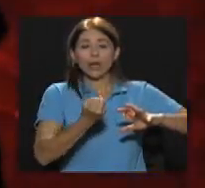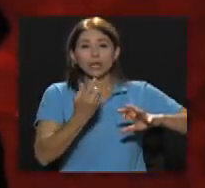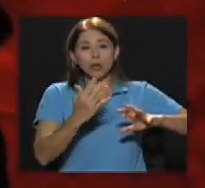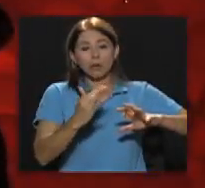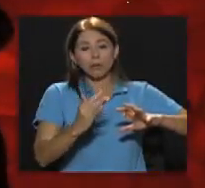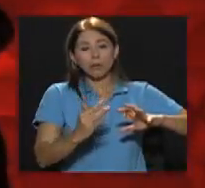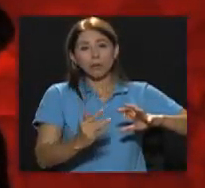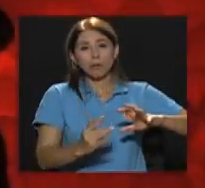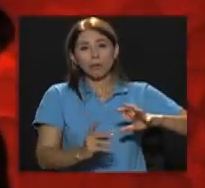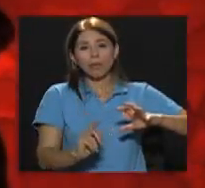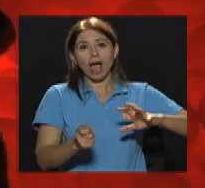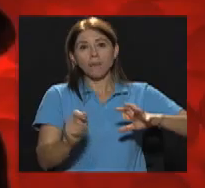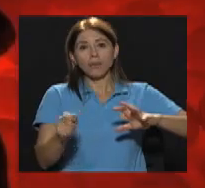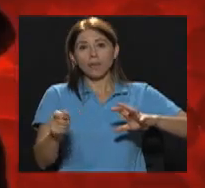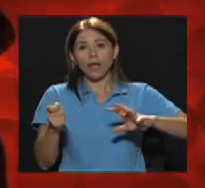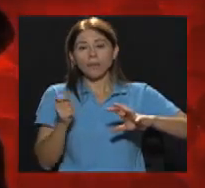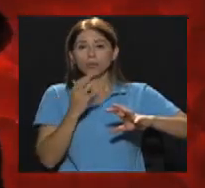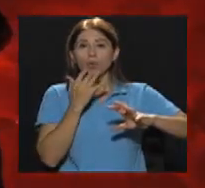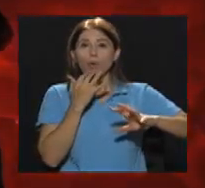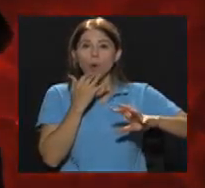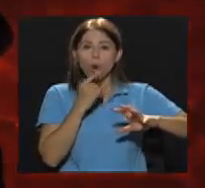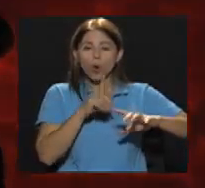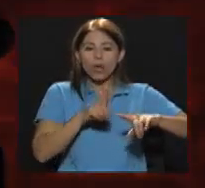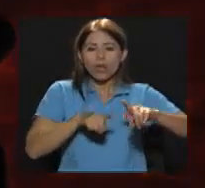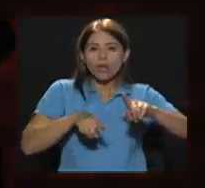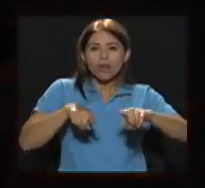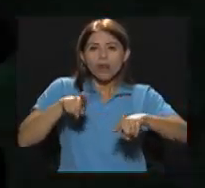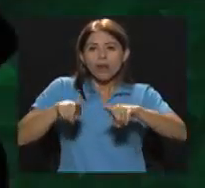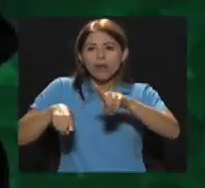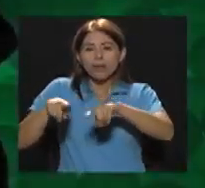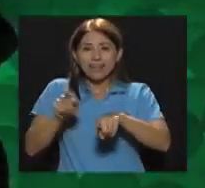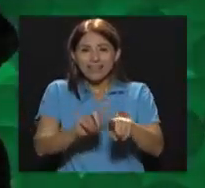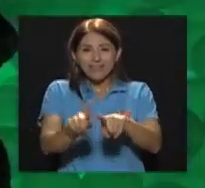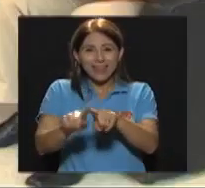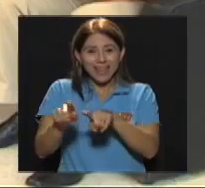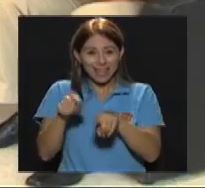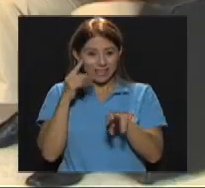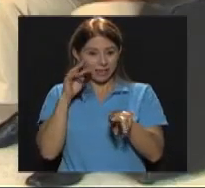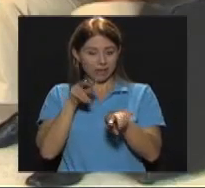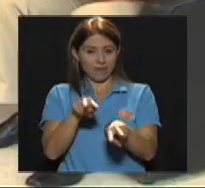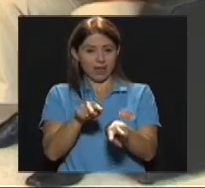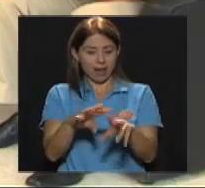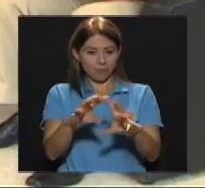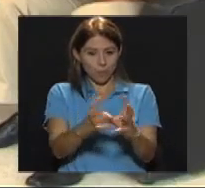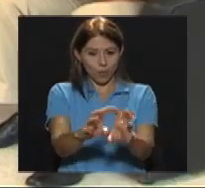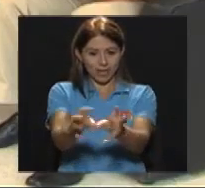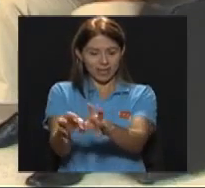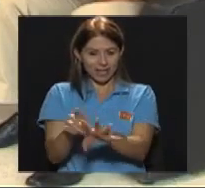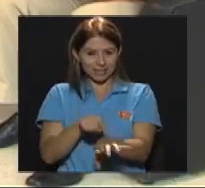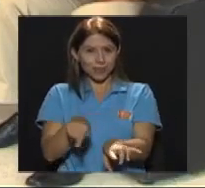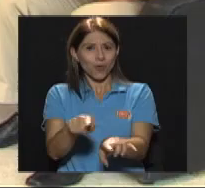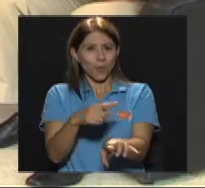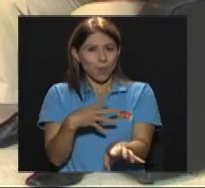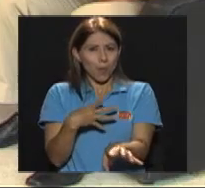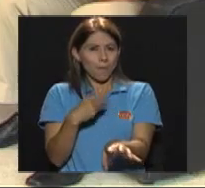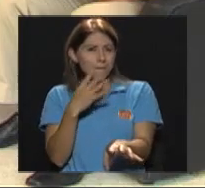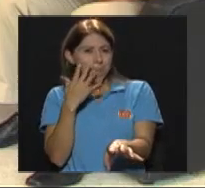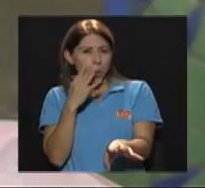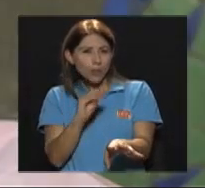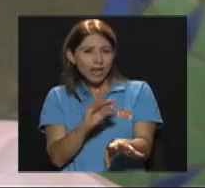Progresivamente O pueden hacer cambios Secuenciados De un color a otro Más o menos rápido Y las bolitas Que son como